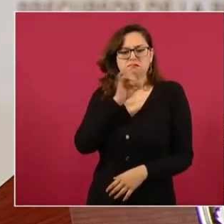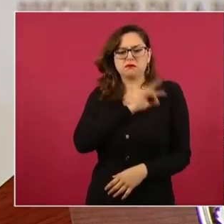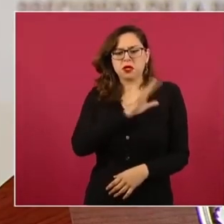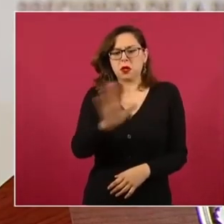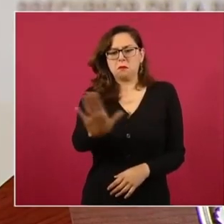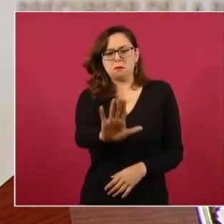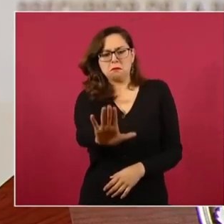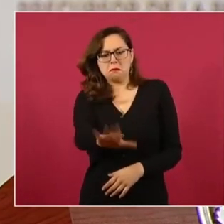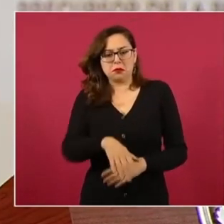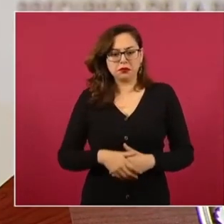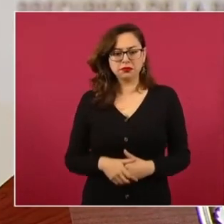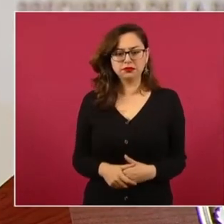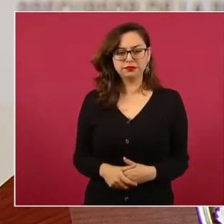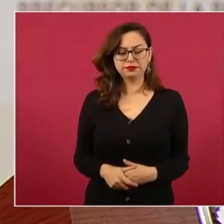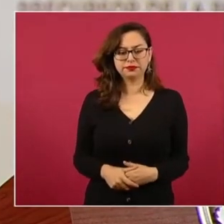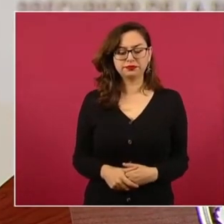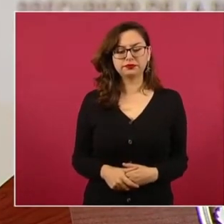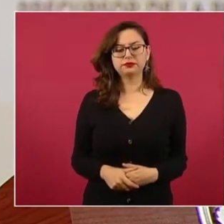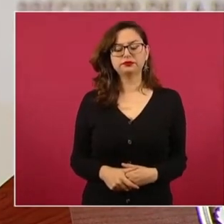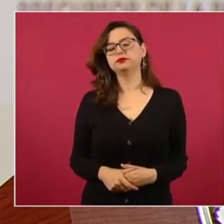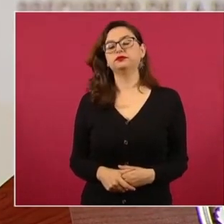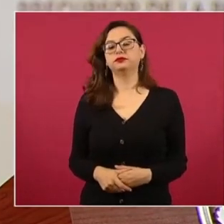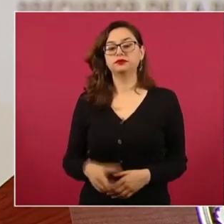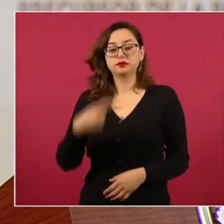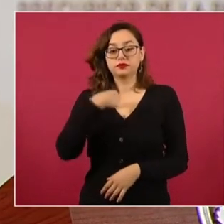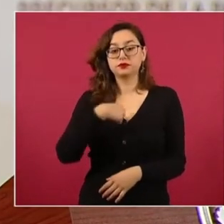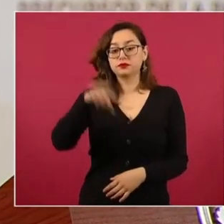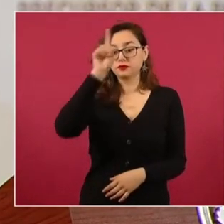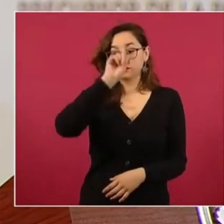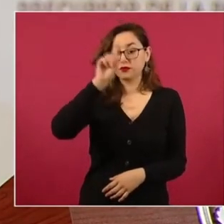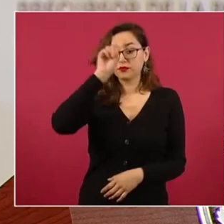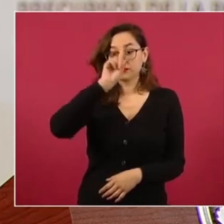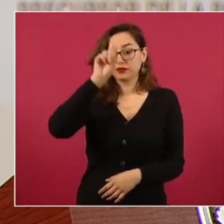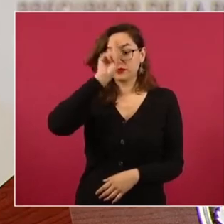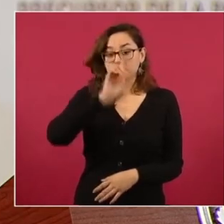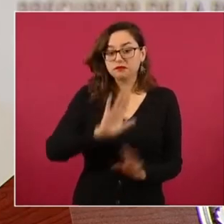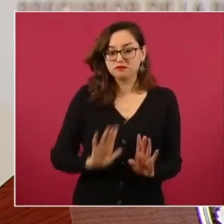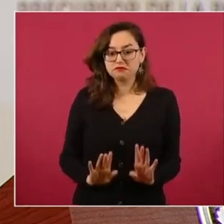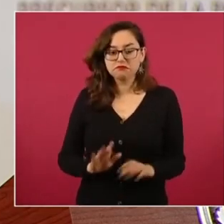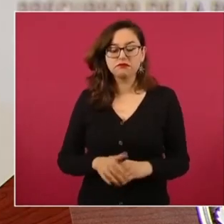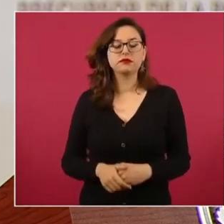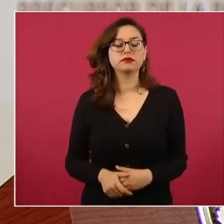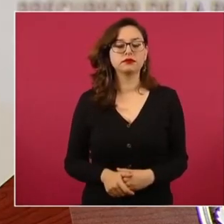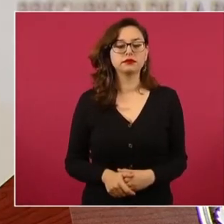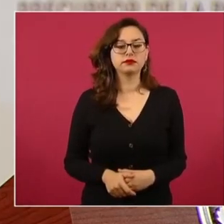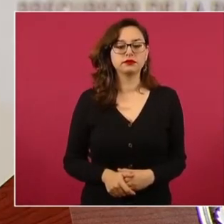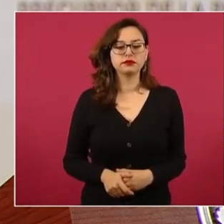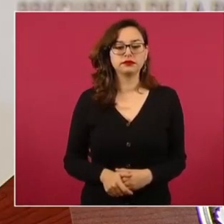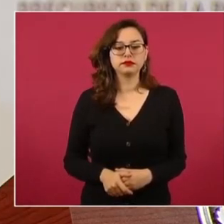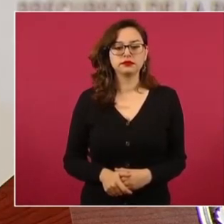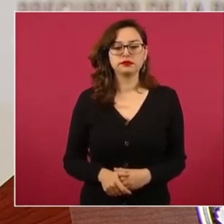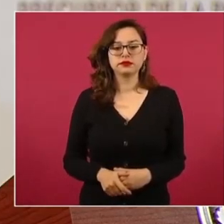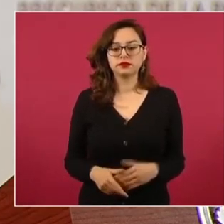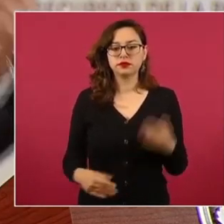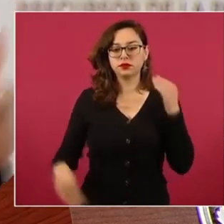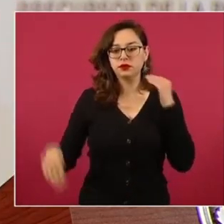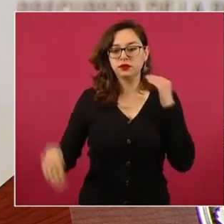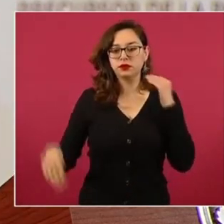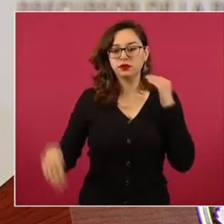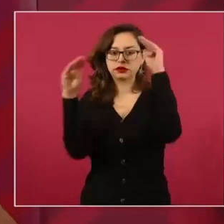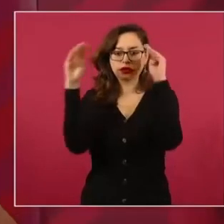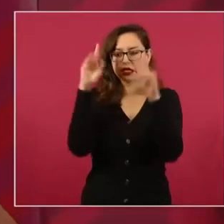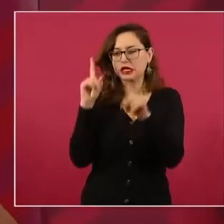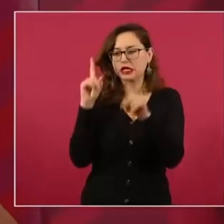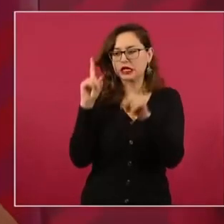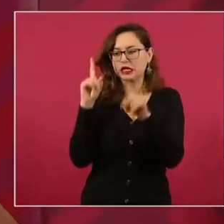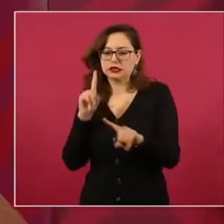un consejo, de que van a funcionar